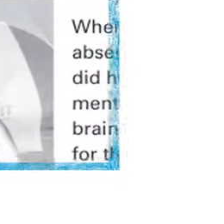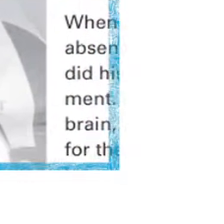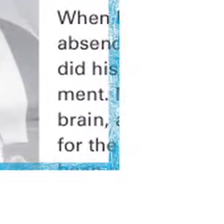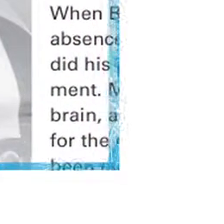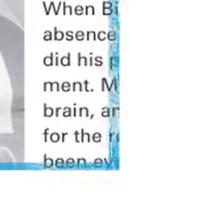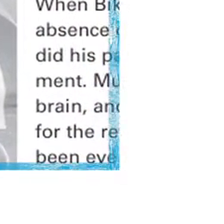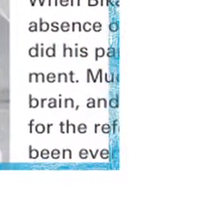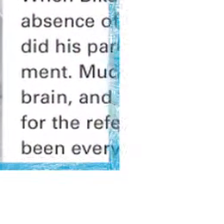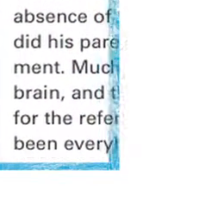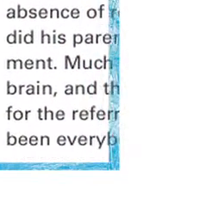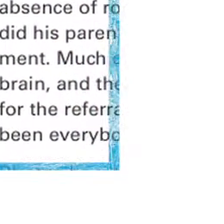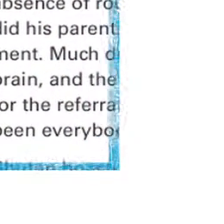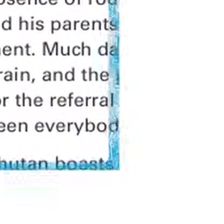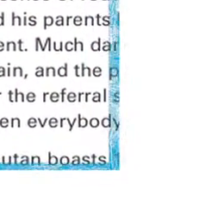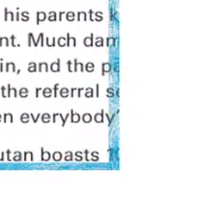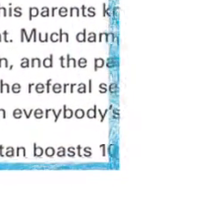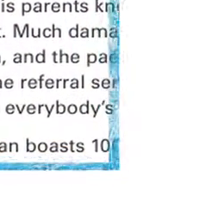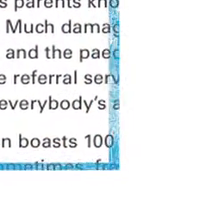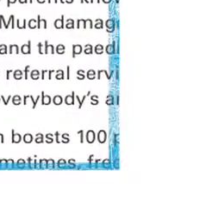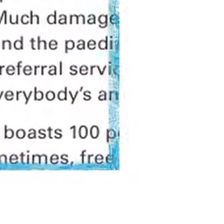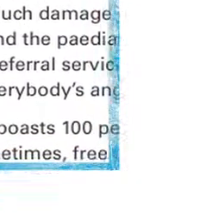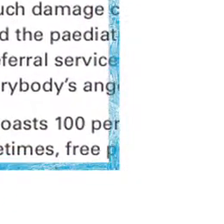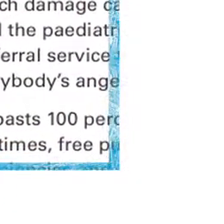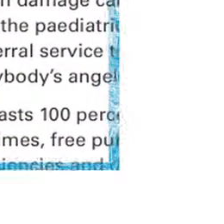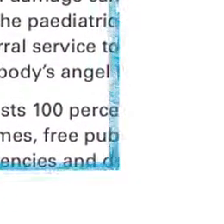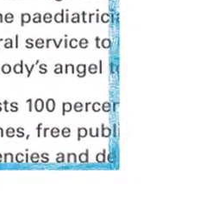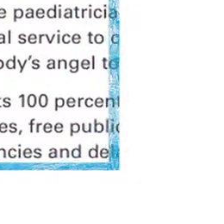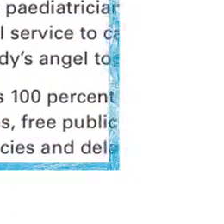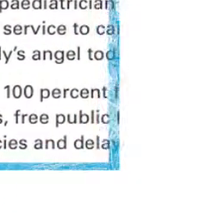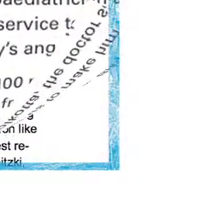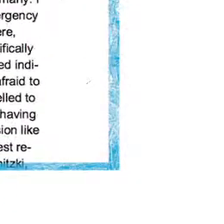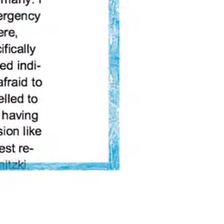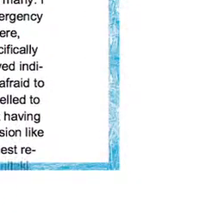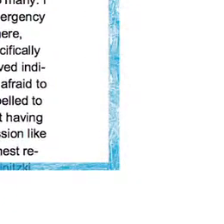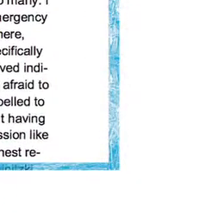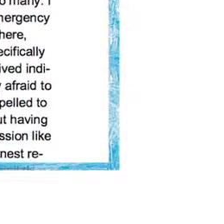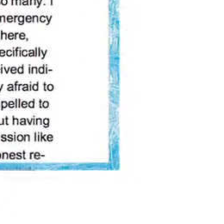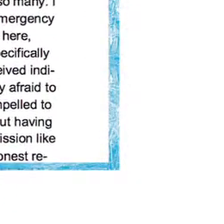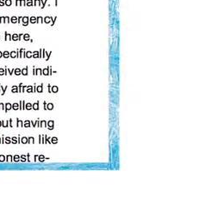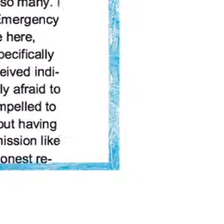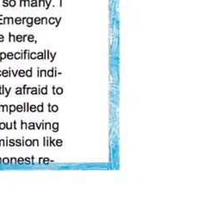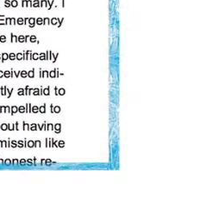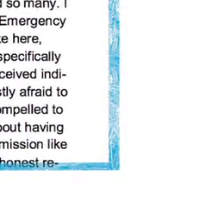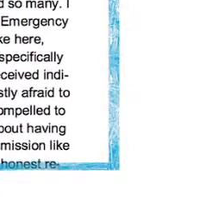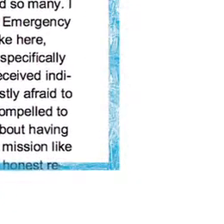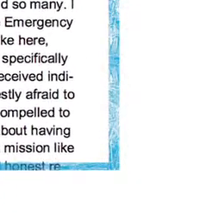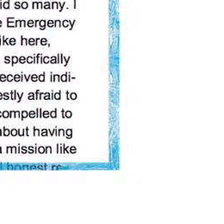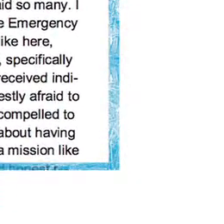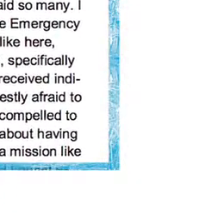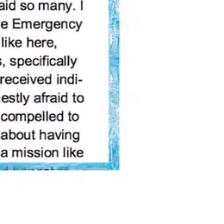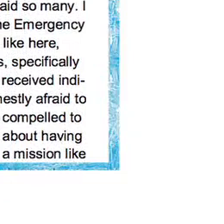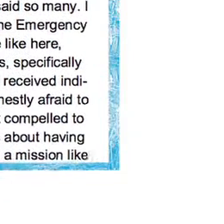Recortes del Boletín del Personal de UNICEF Edición especial sobre la inclusión y la discapacidad Vivir con discapacidad